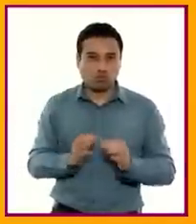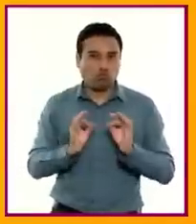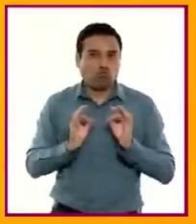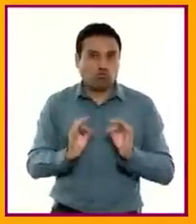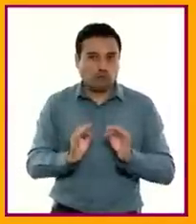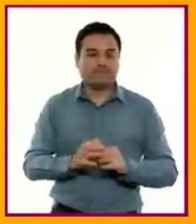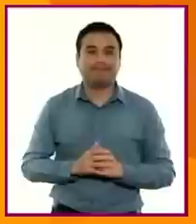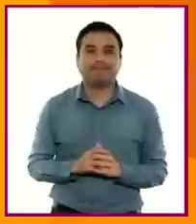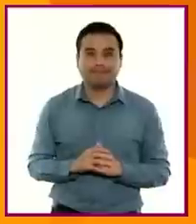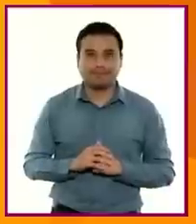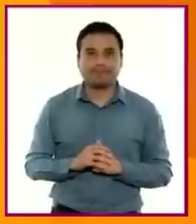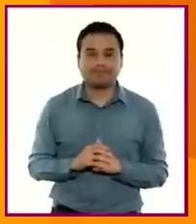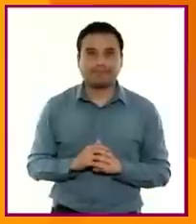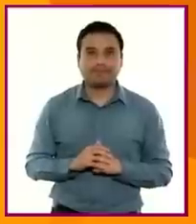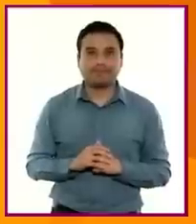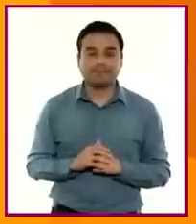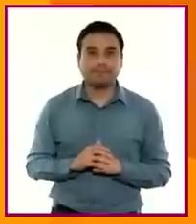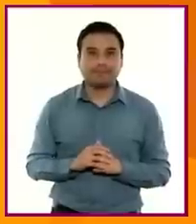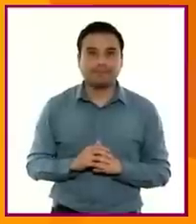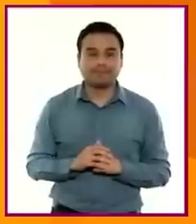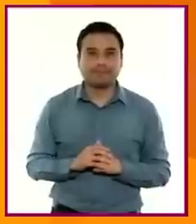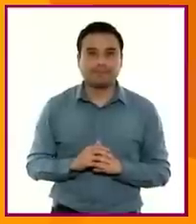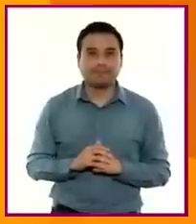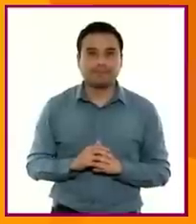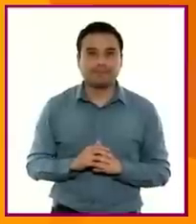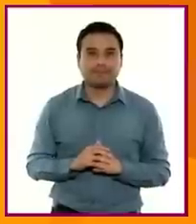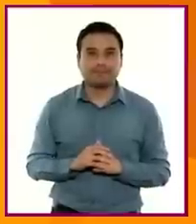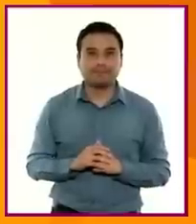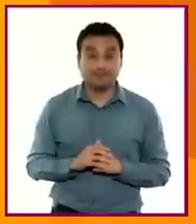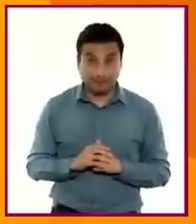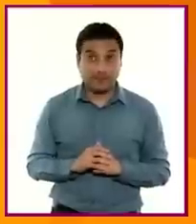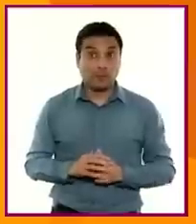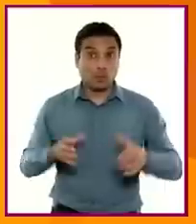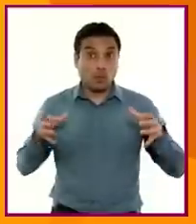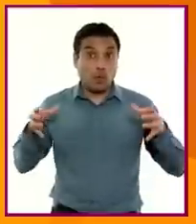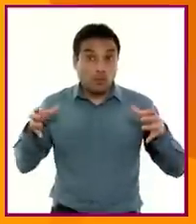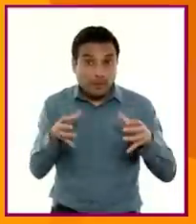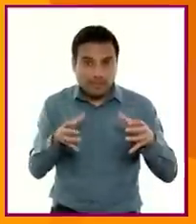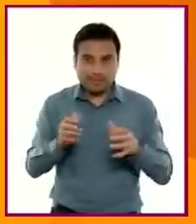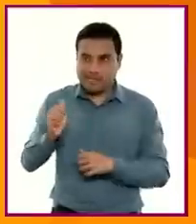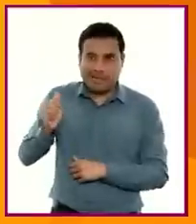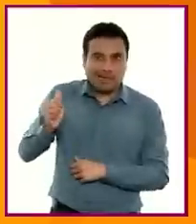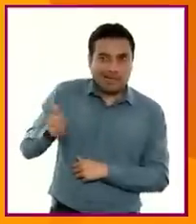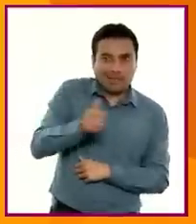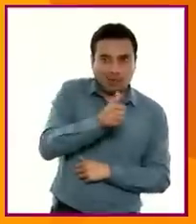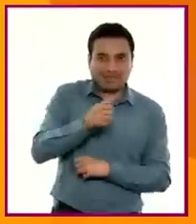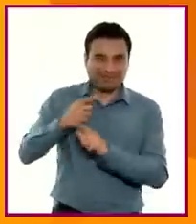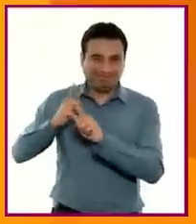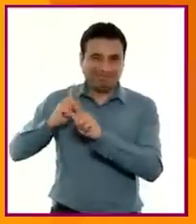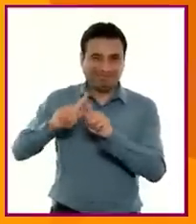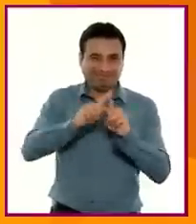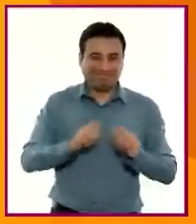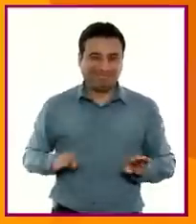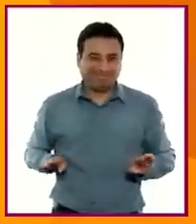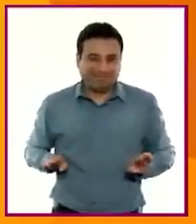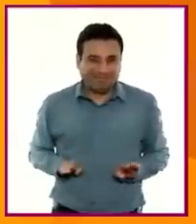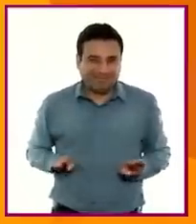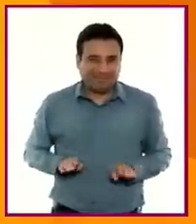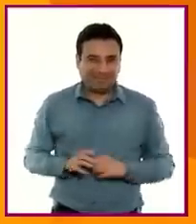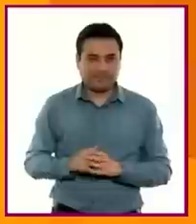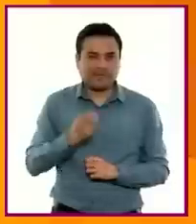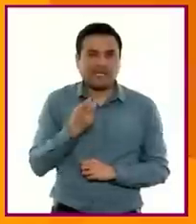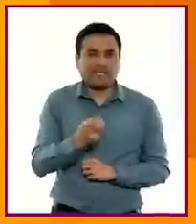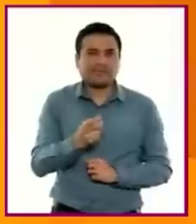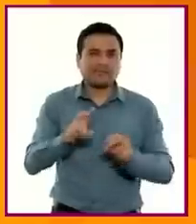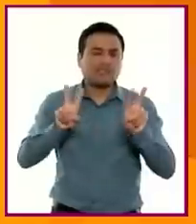dichas prácticas. Según las particularidades de cada comunidad, al trabajar con los contenidos de este campo formativo, el